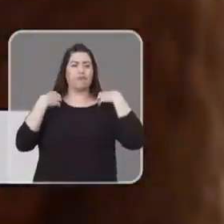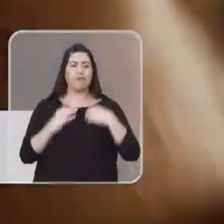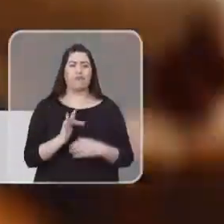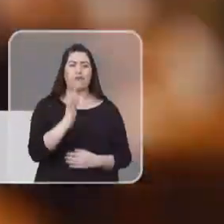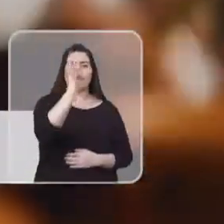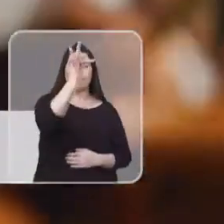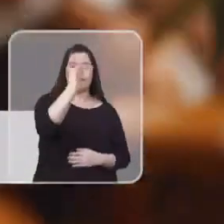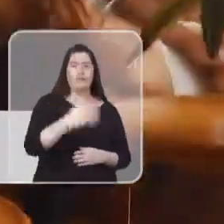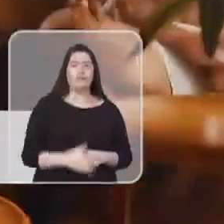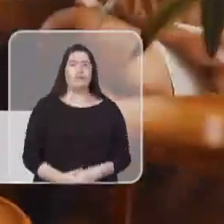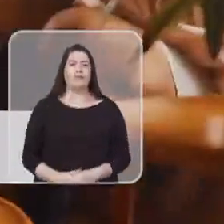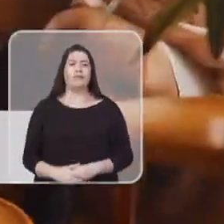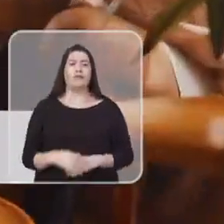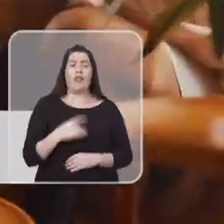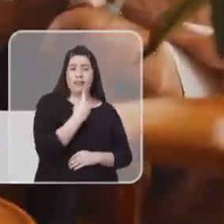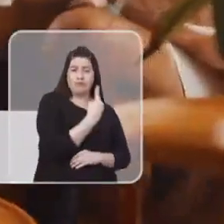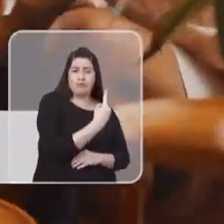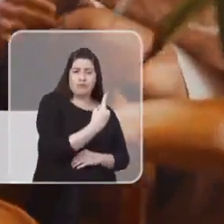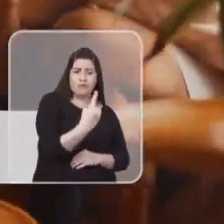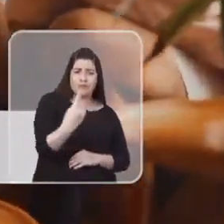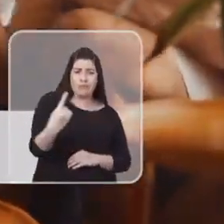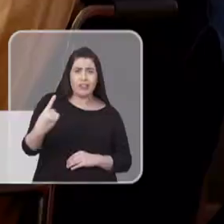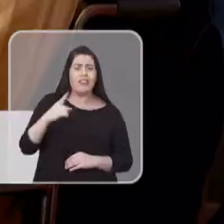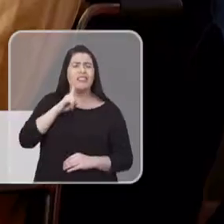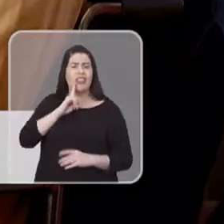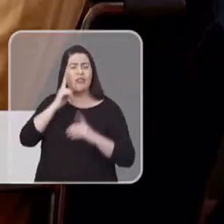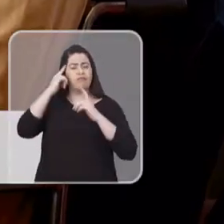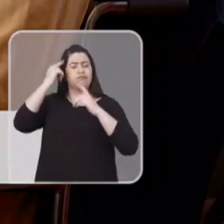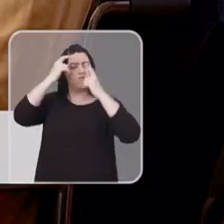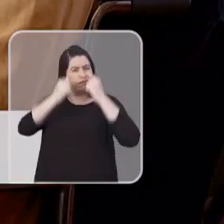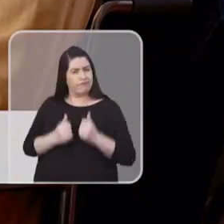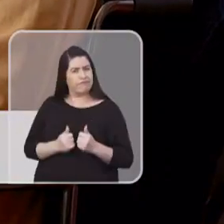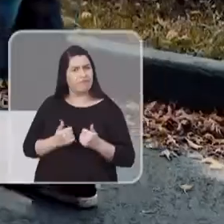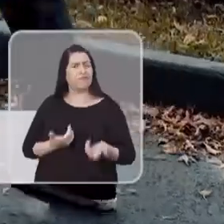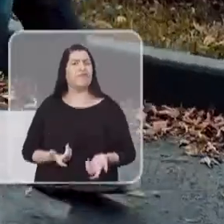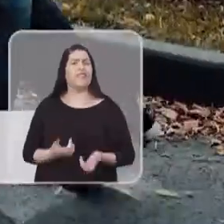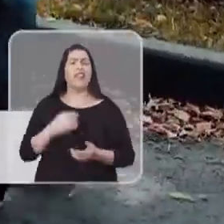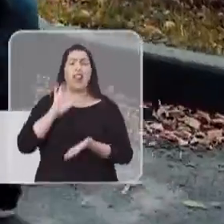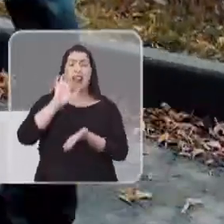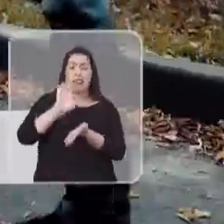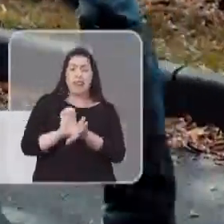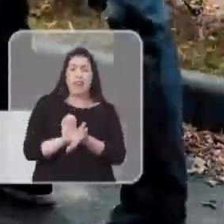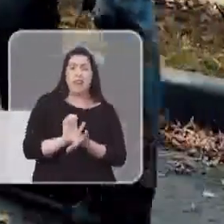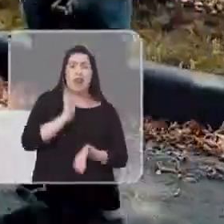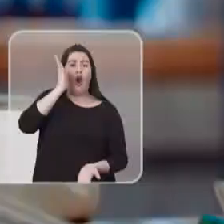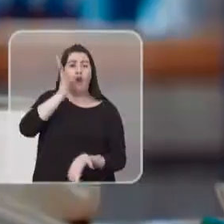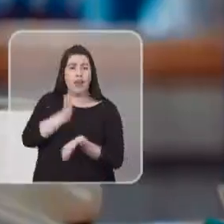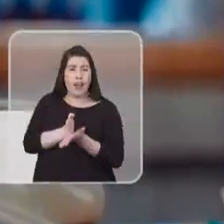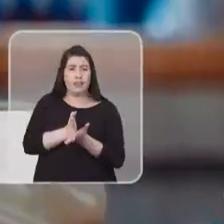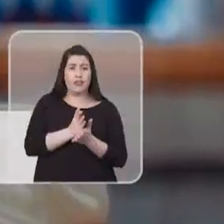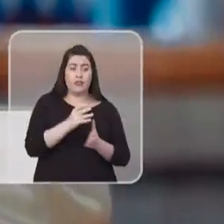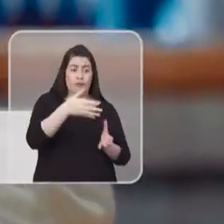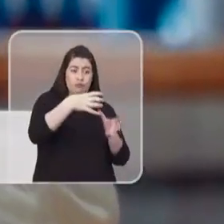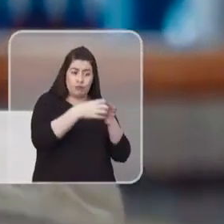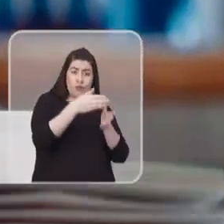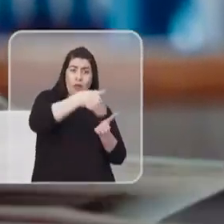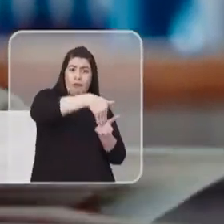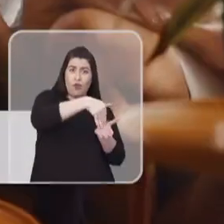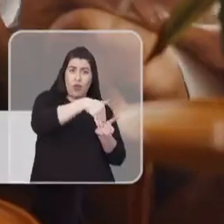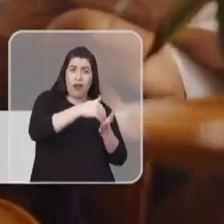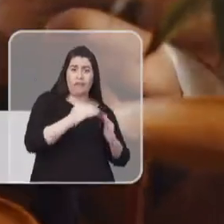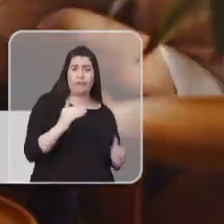responsable de su propio destino. Cada persona tiene distintos talentos. Y el Estado tiene la obligación de a los más